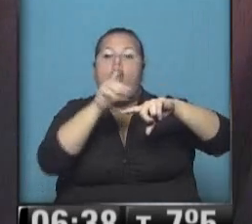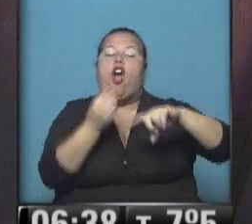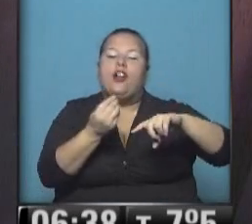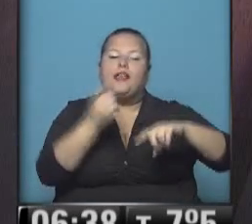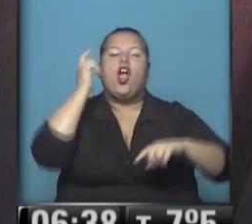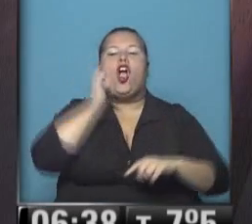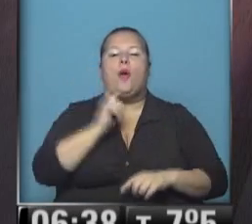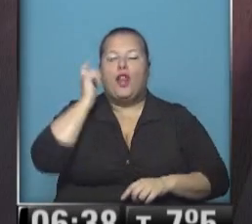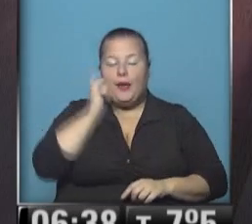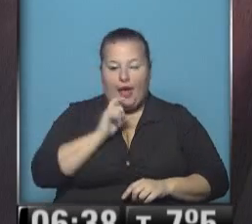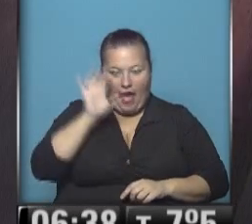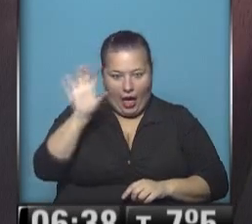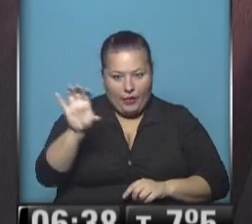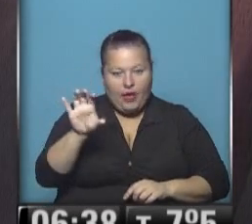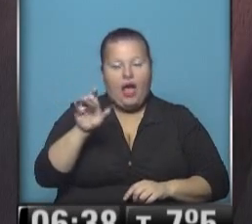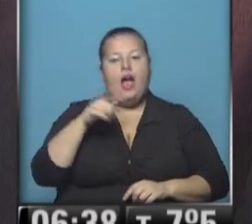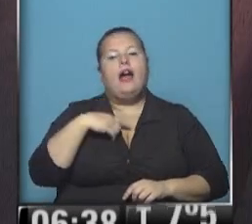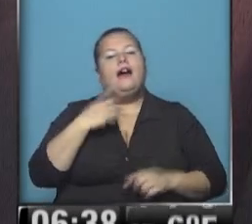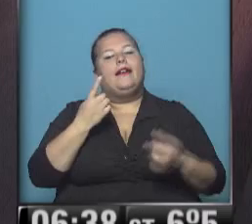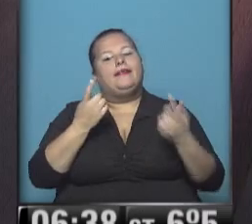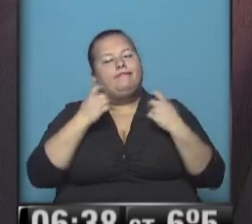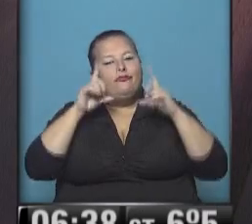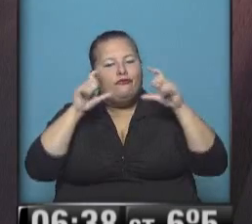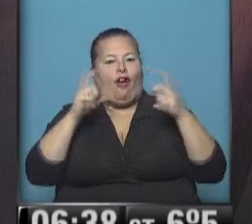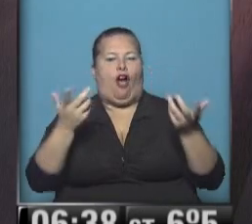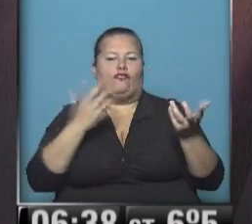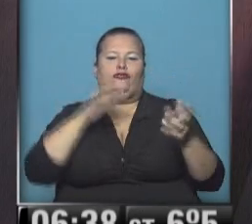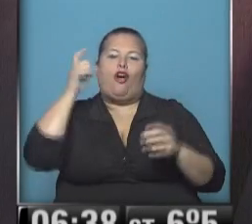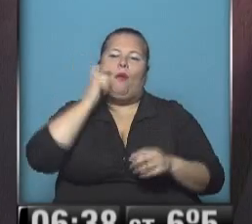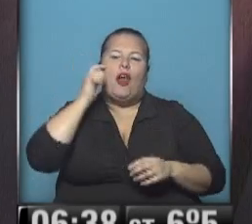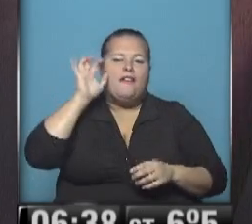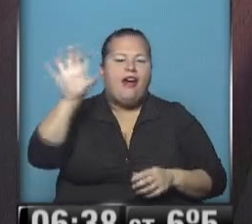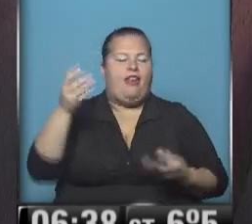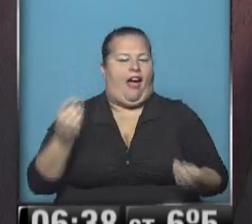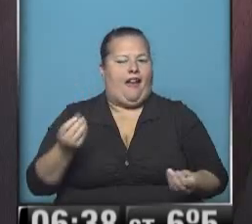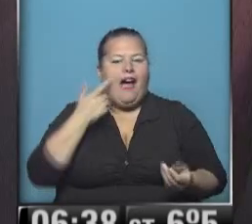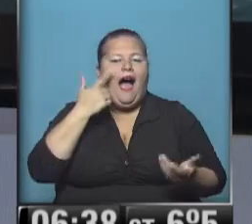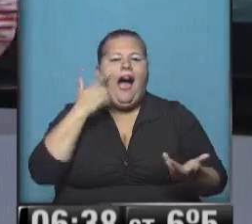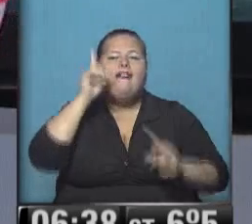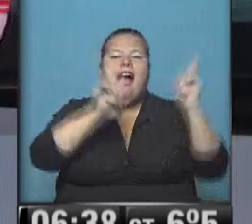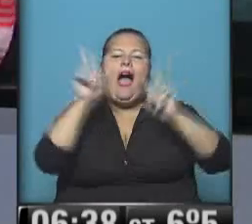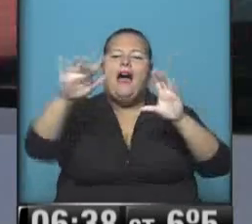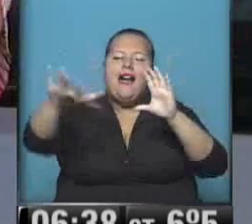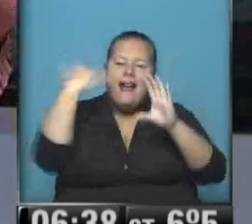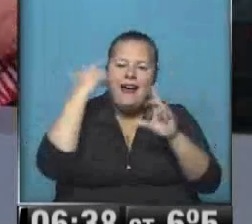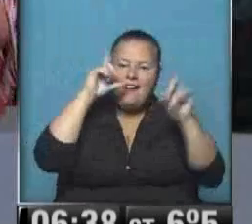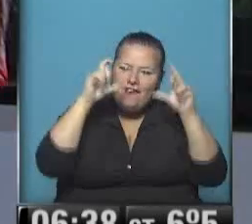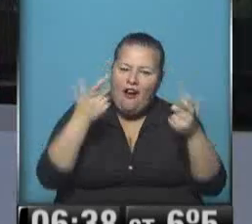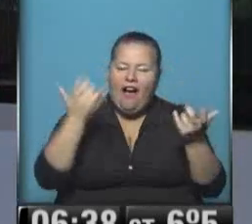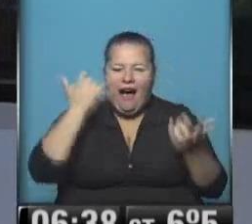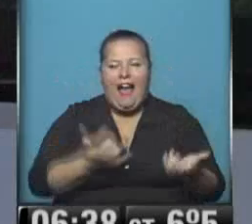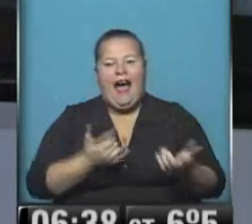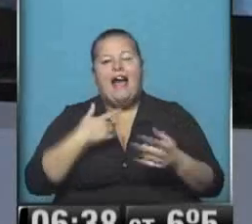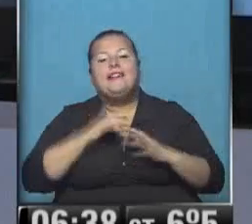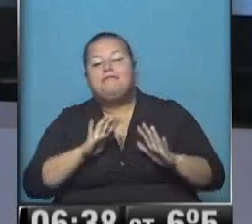Comodoro Rivadavia. Necesitamos fotos de Comodoro Rivadavia. A ver si tienen alguna fotito ahí a mano.